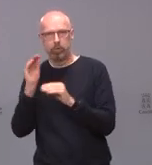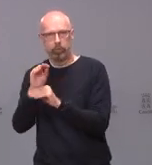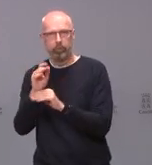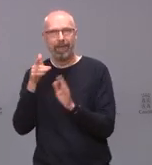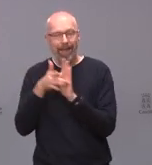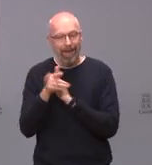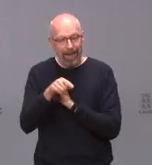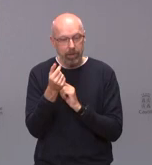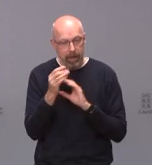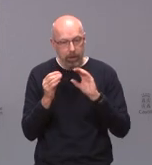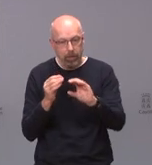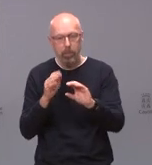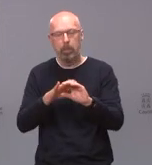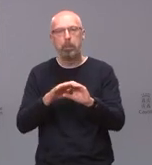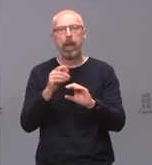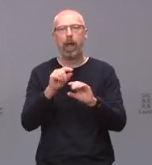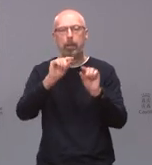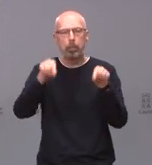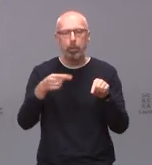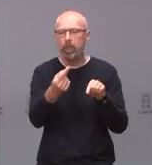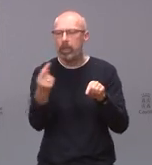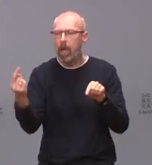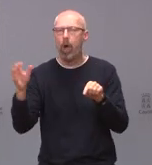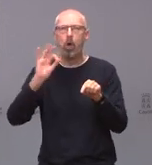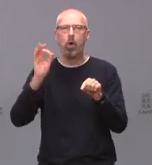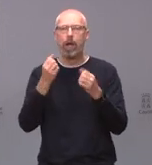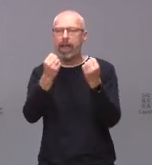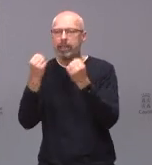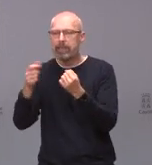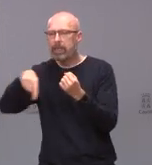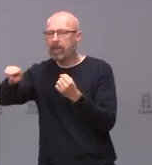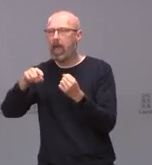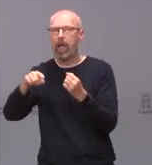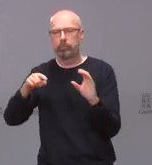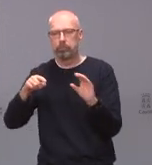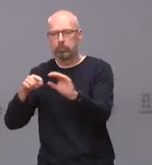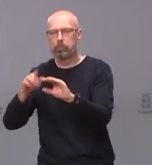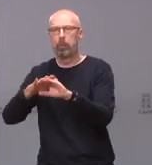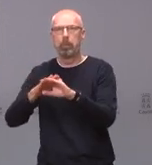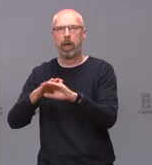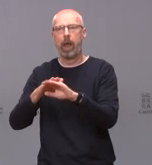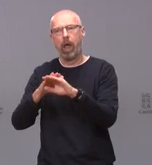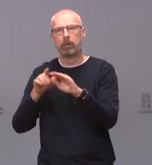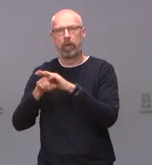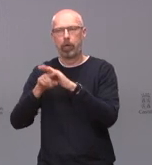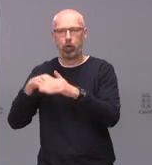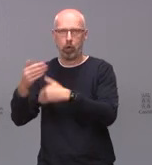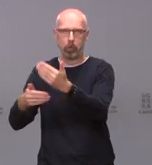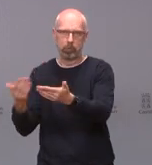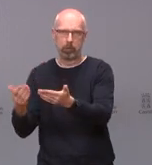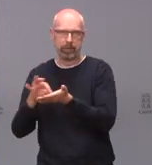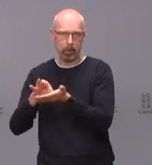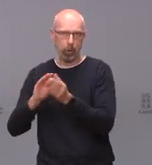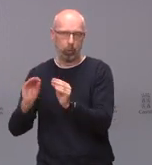la participación de cualquier provincia de cualquier entidad que gestione este servicio de las ayudas de la junta que repito los